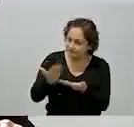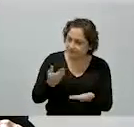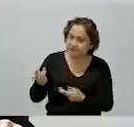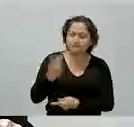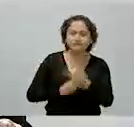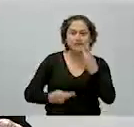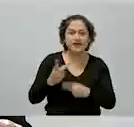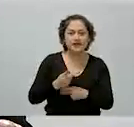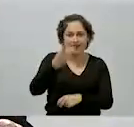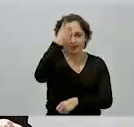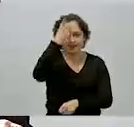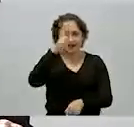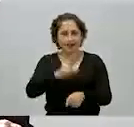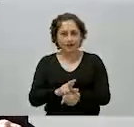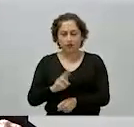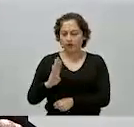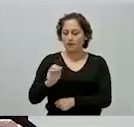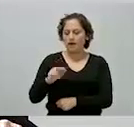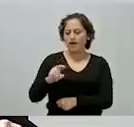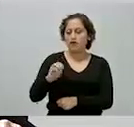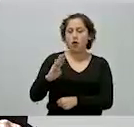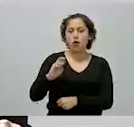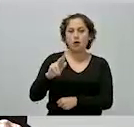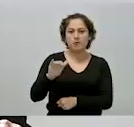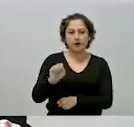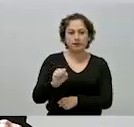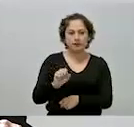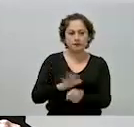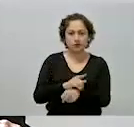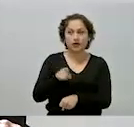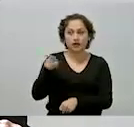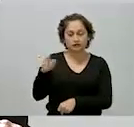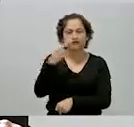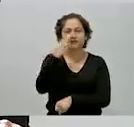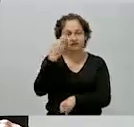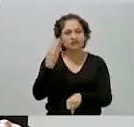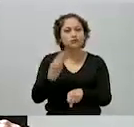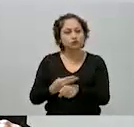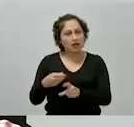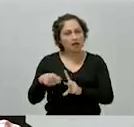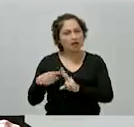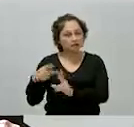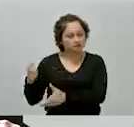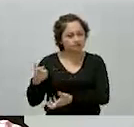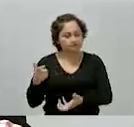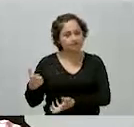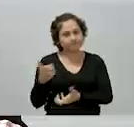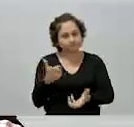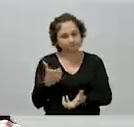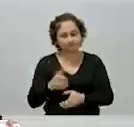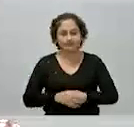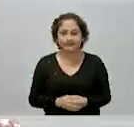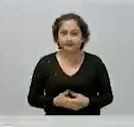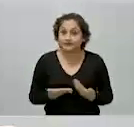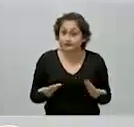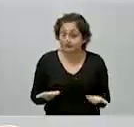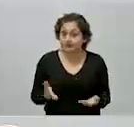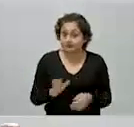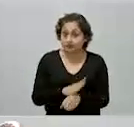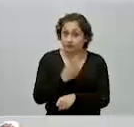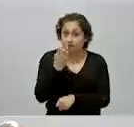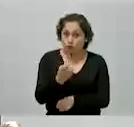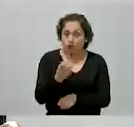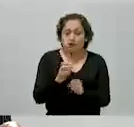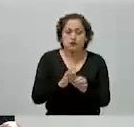él es el responsable del financiamiento de esta obra y no van a